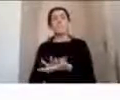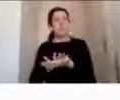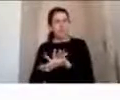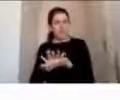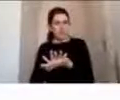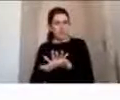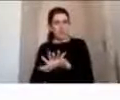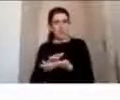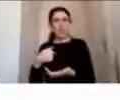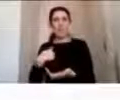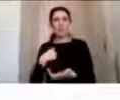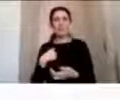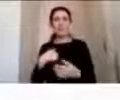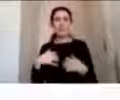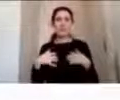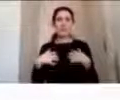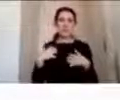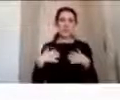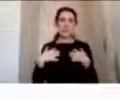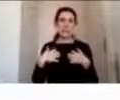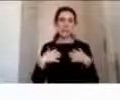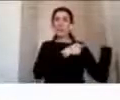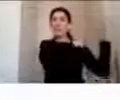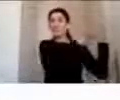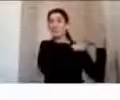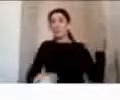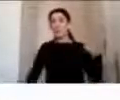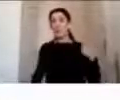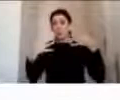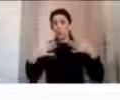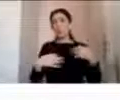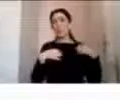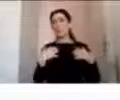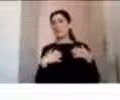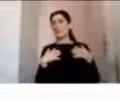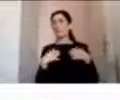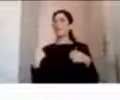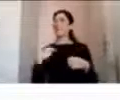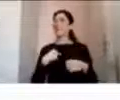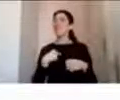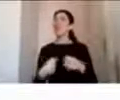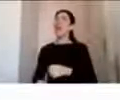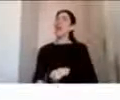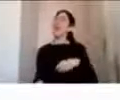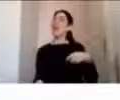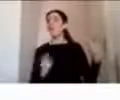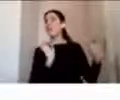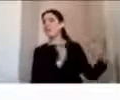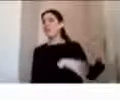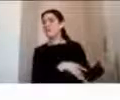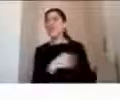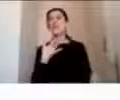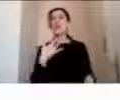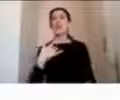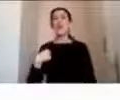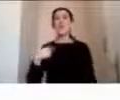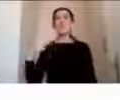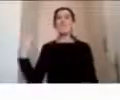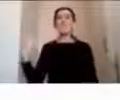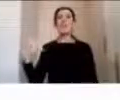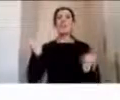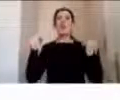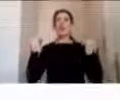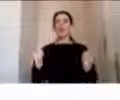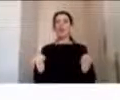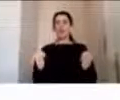yo más incómodo me sienta con el cinturón de seguridad, yo me lo voy a sacar porque voy a valorar la comodidad por sobre